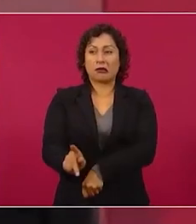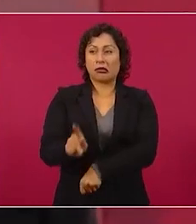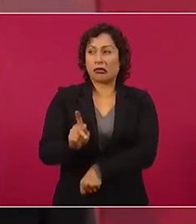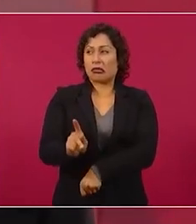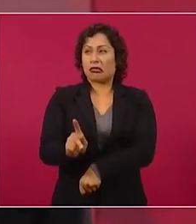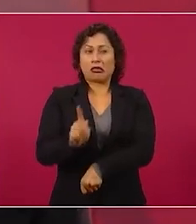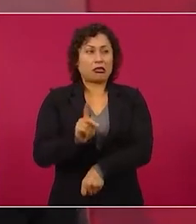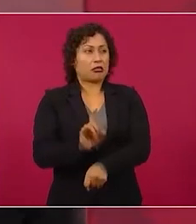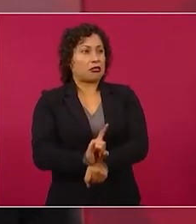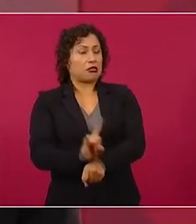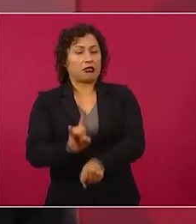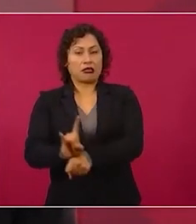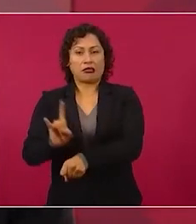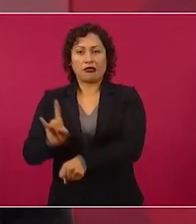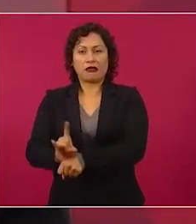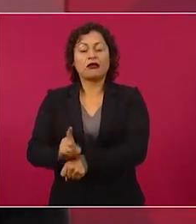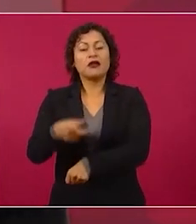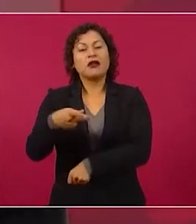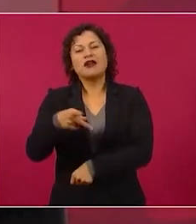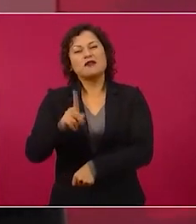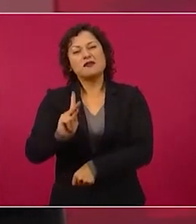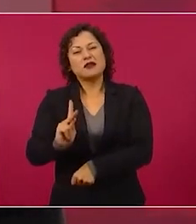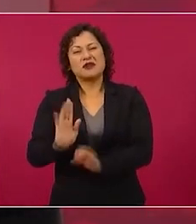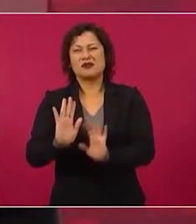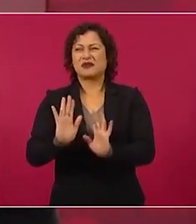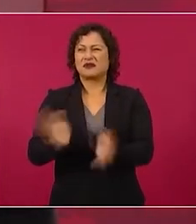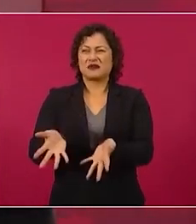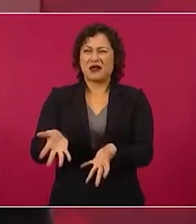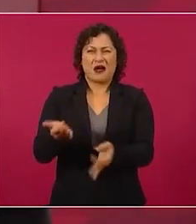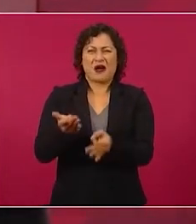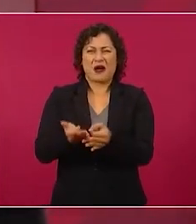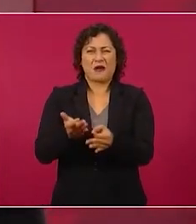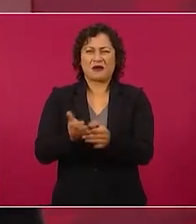tiempo para simular.